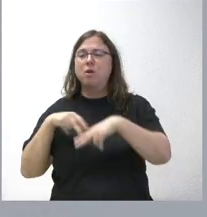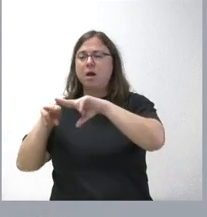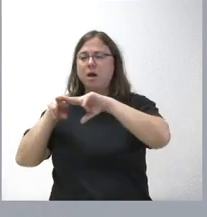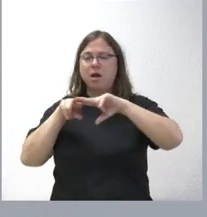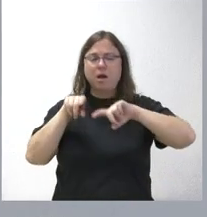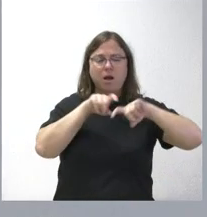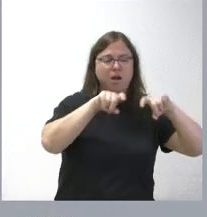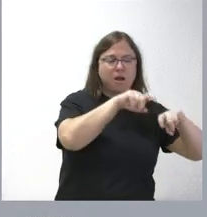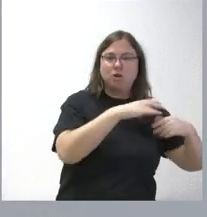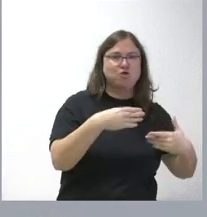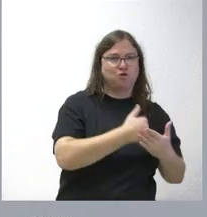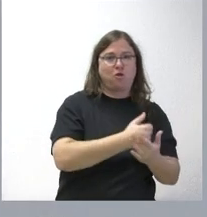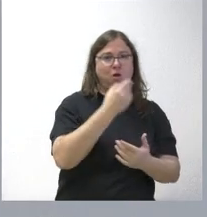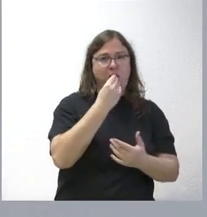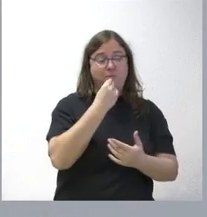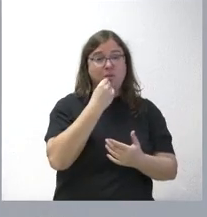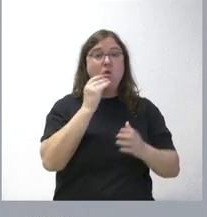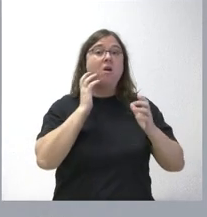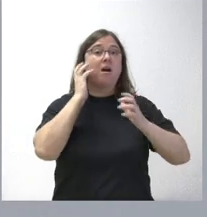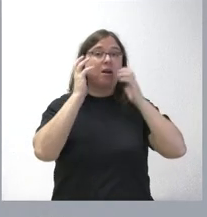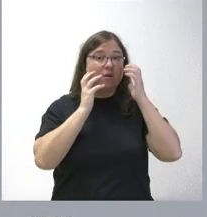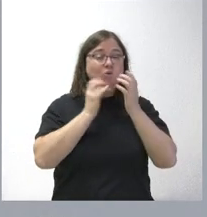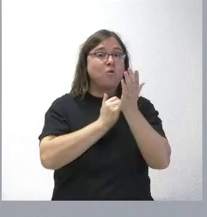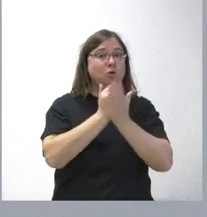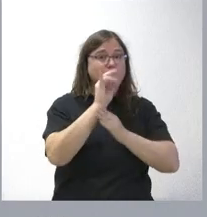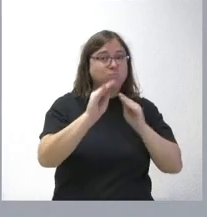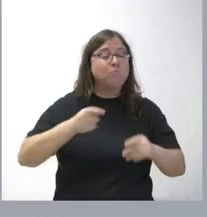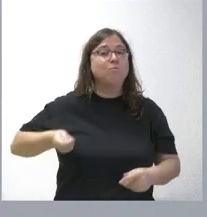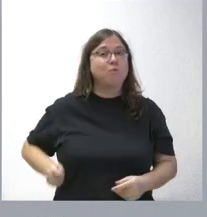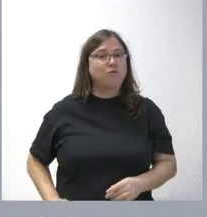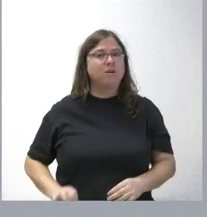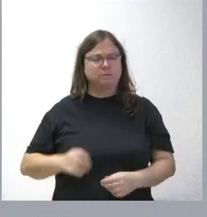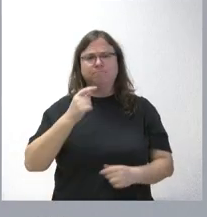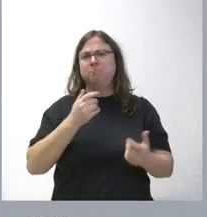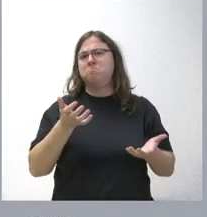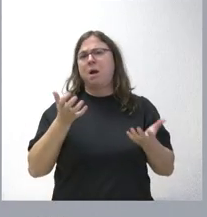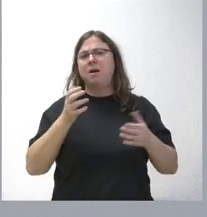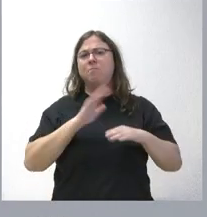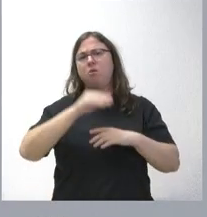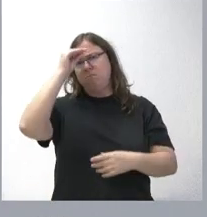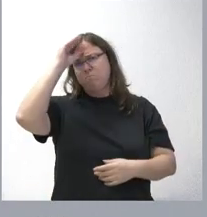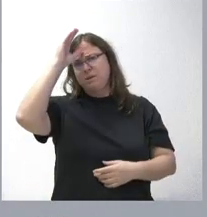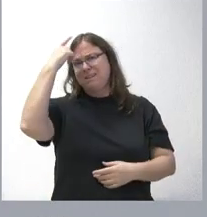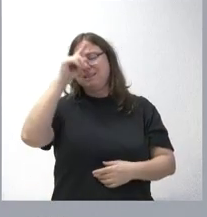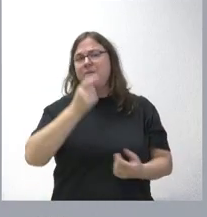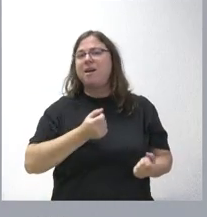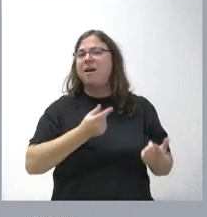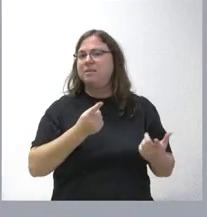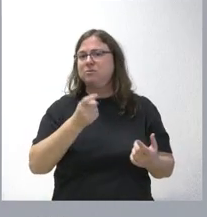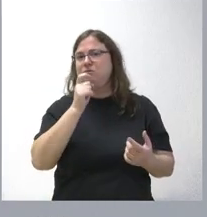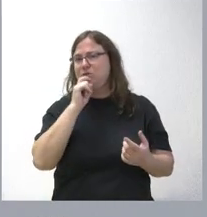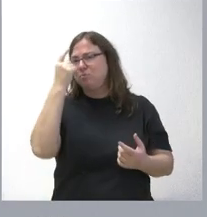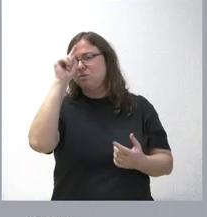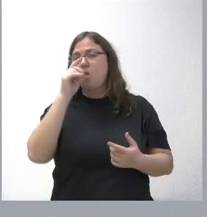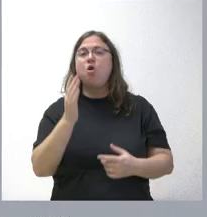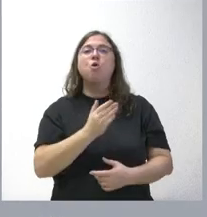alimentos. Los agricultores y ganaderos también se pueden beneficiar porque tendrán un conocimiento más amplio sobre sus costes o